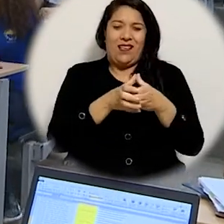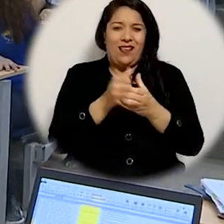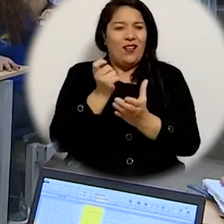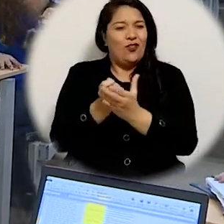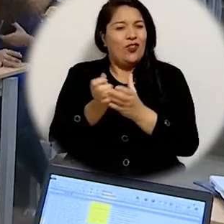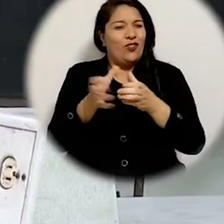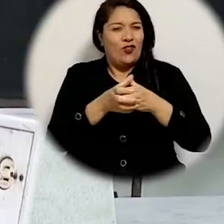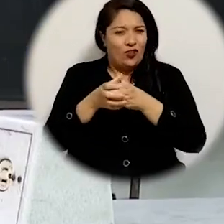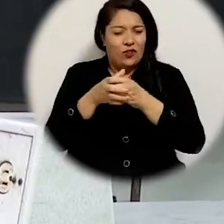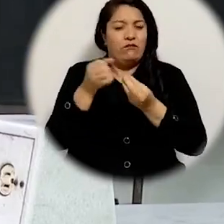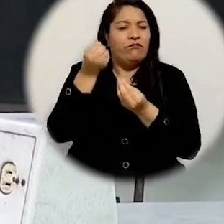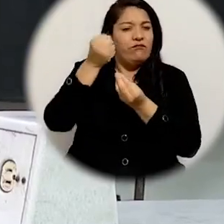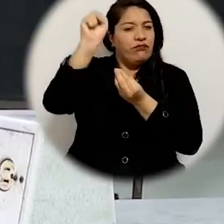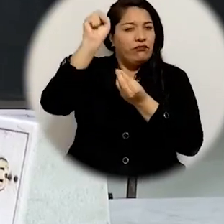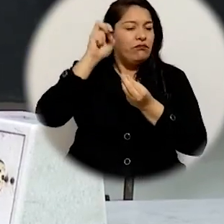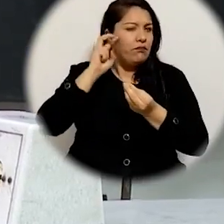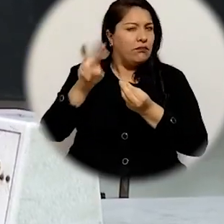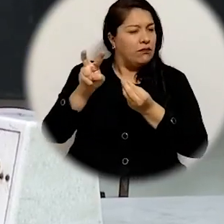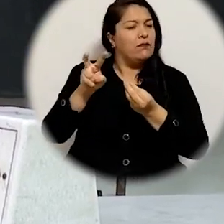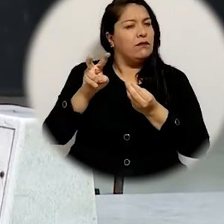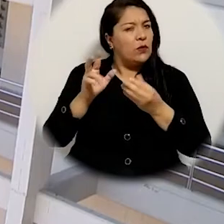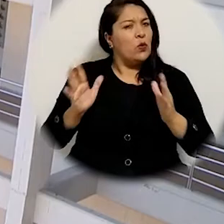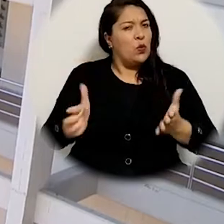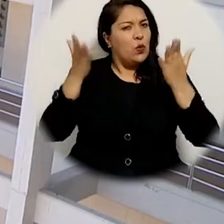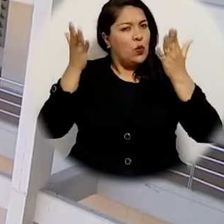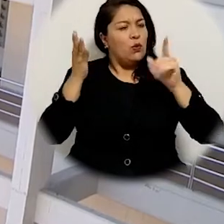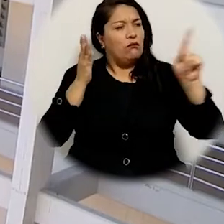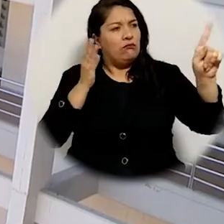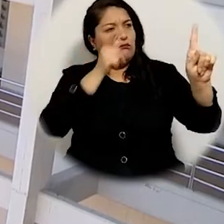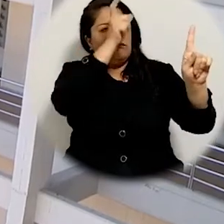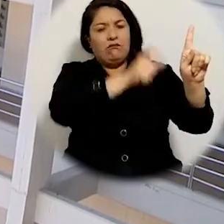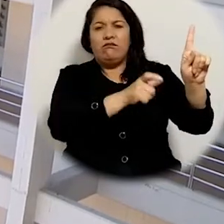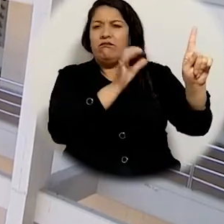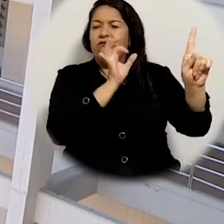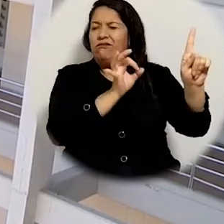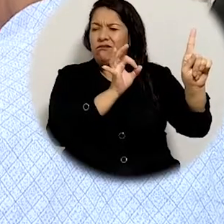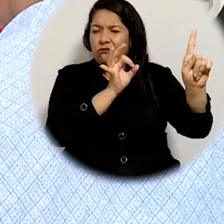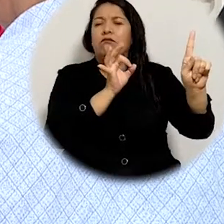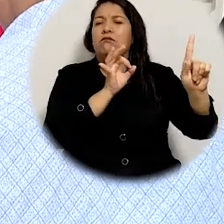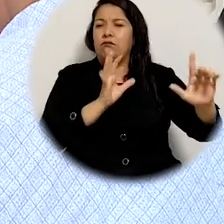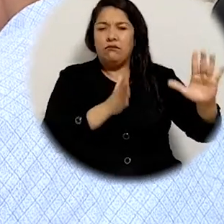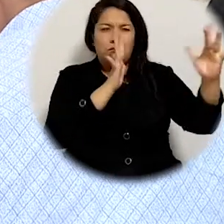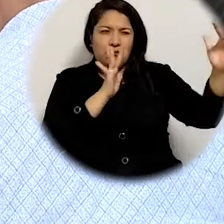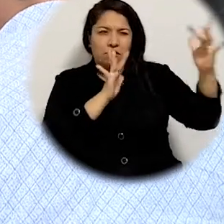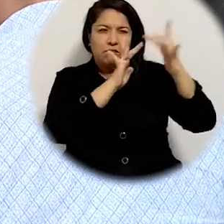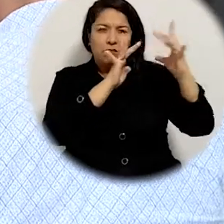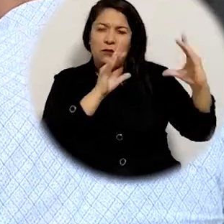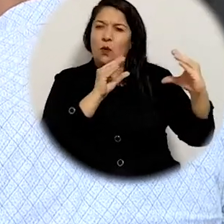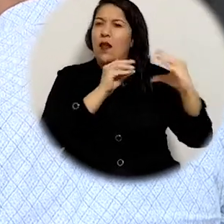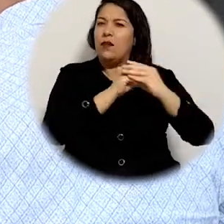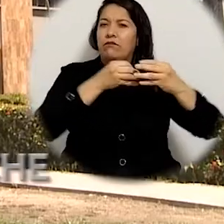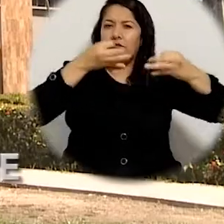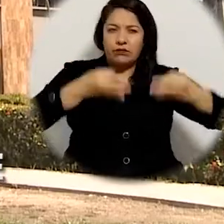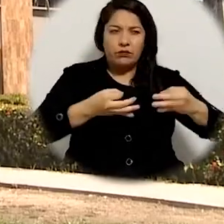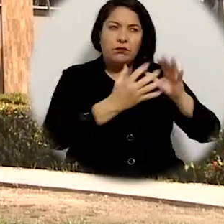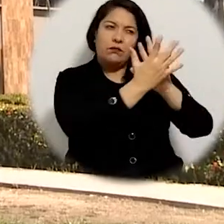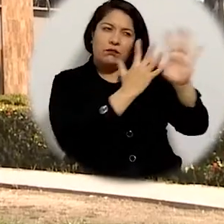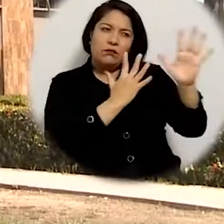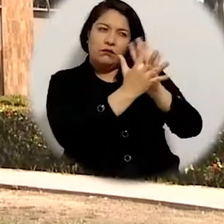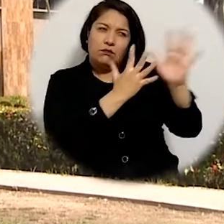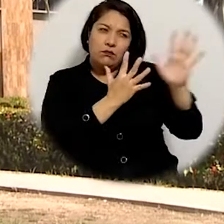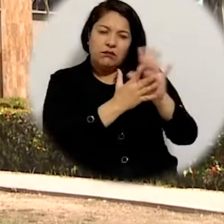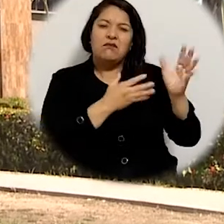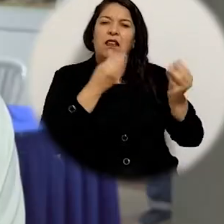desde el punto de vista de nosotros como asociación sindical estamos muy complacidos con la excelente gestión y con este ejercicio que de verdad es muy